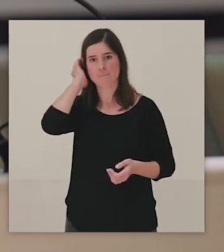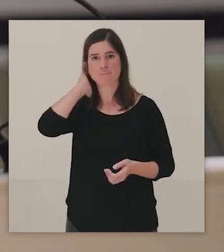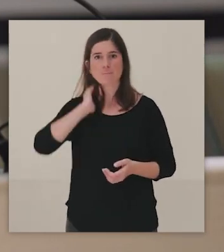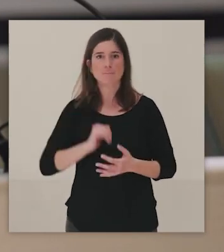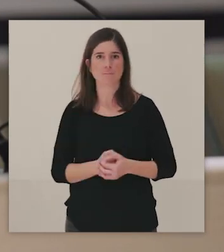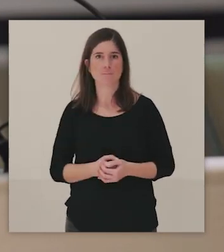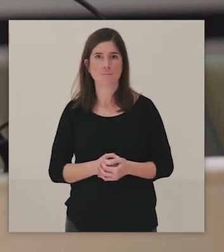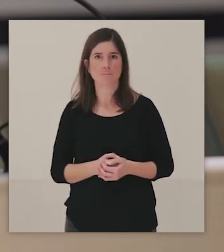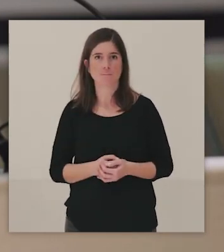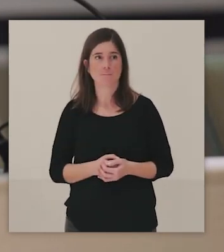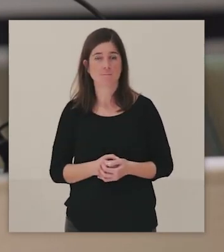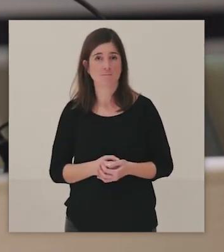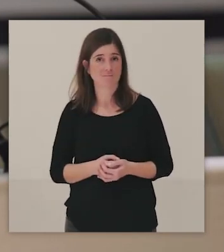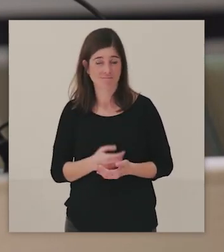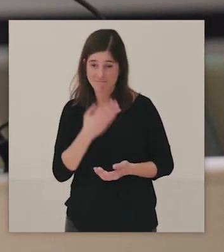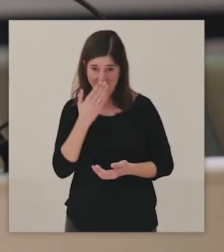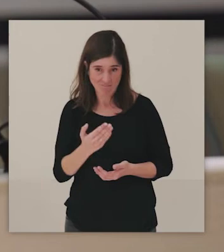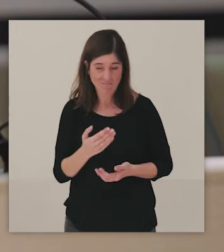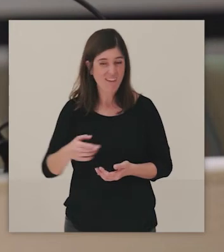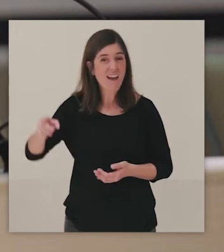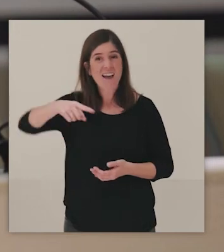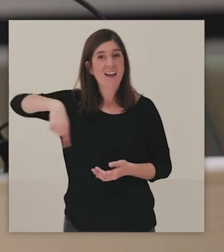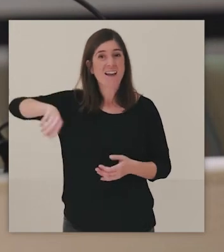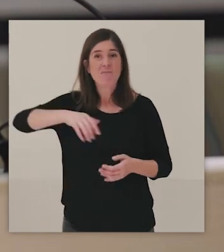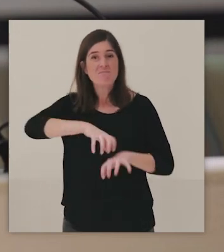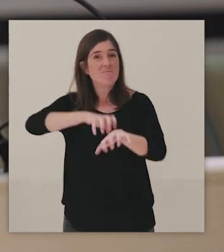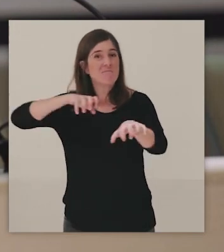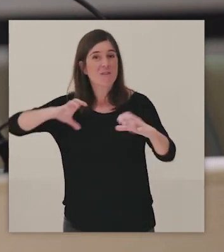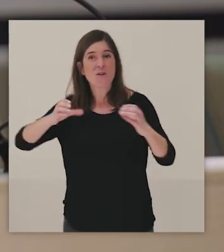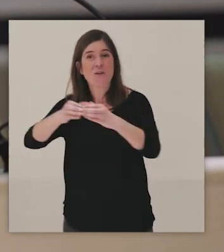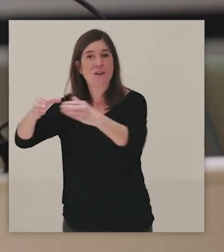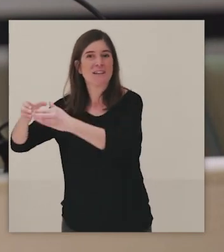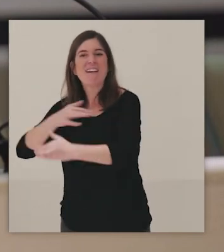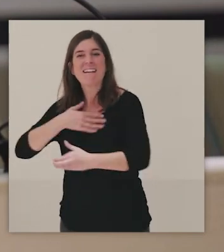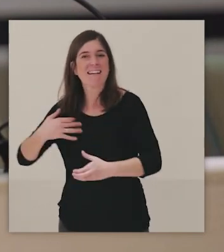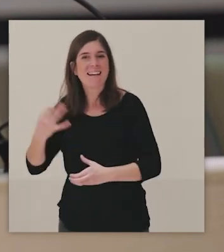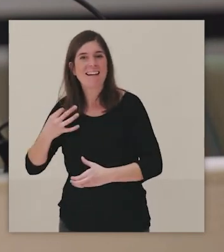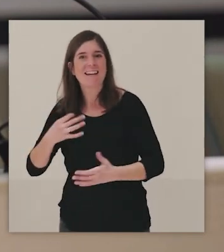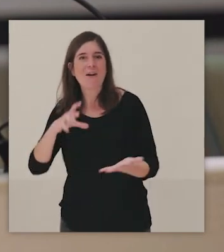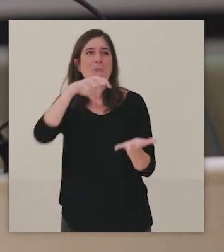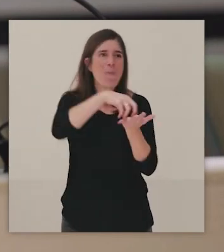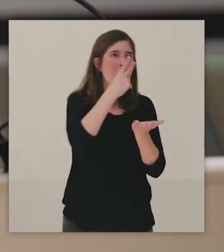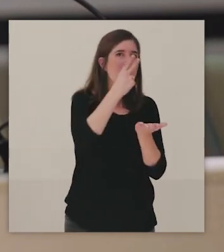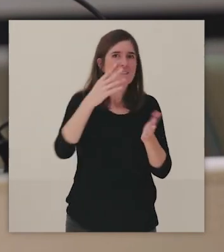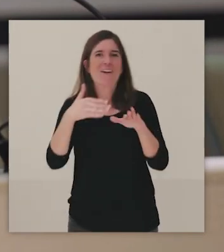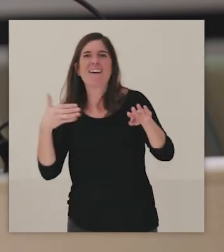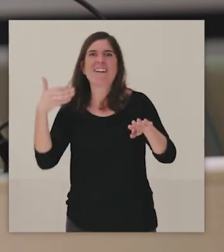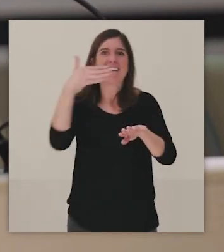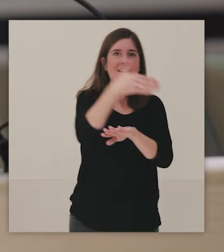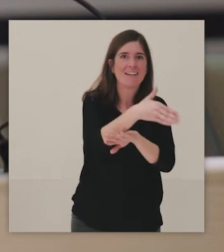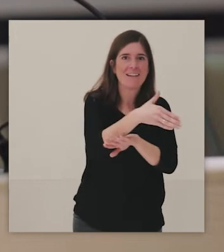Realmente, en el momento que pueden lo que quieren es venir al museo, porque también es la necesidad, ¿no?, de salir de